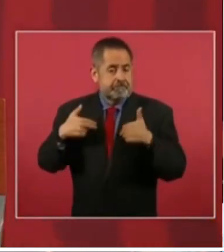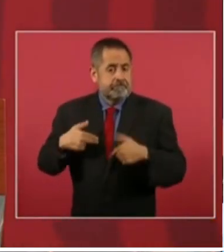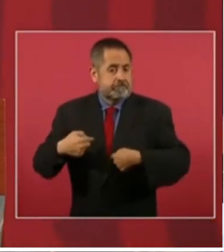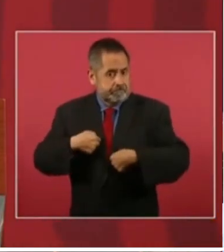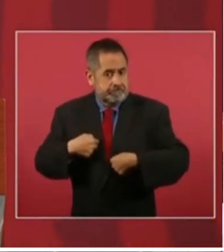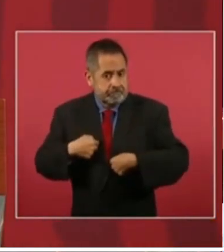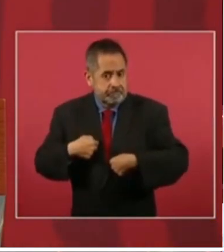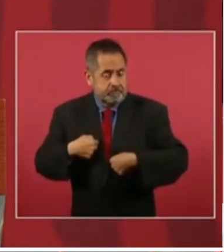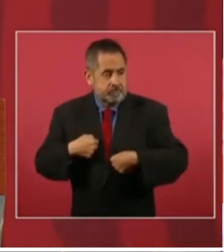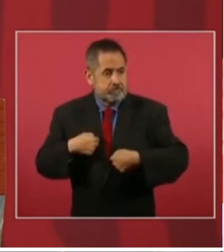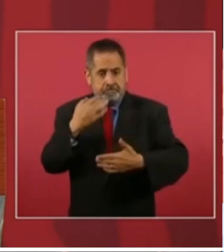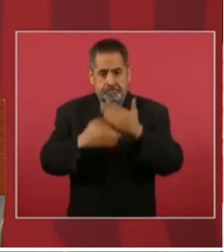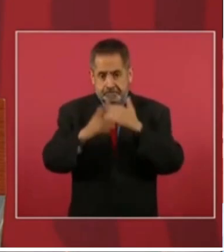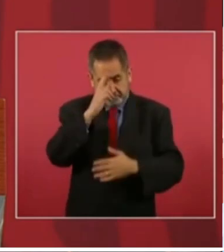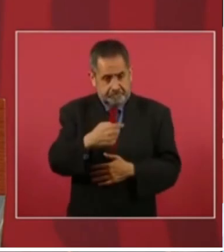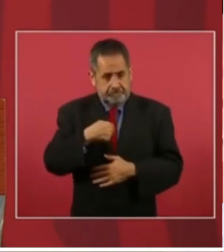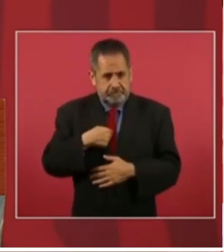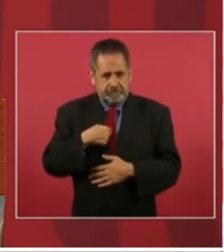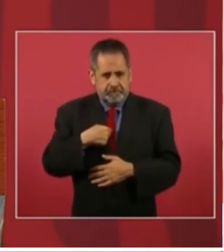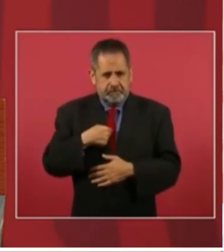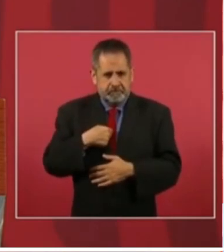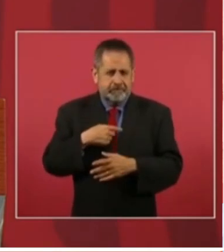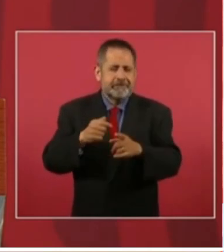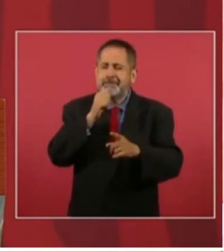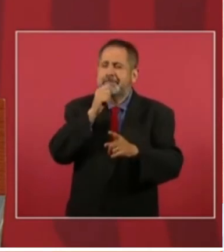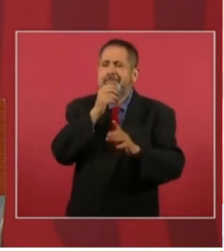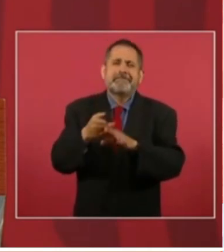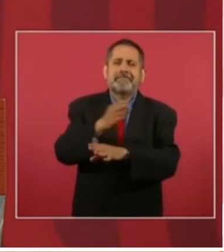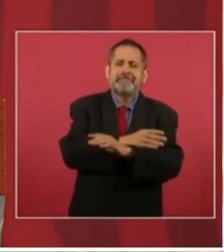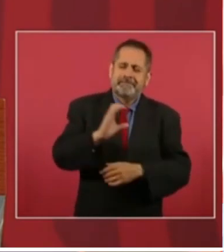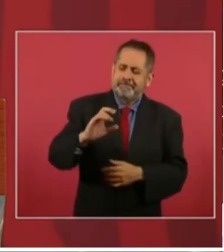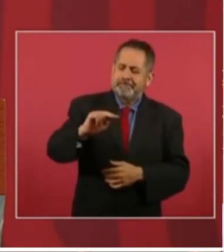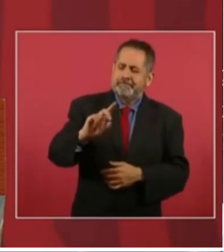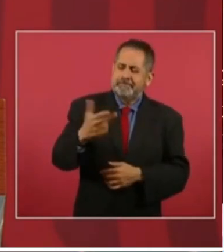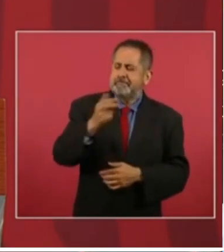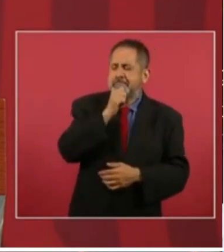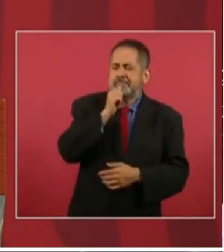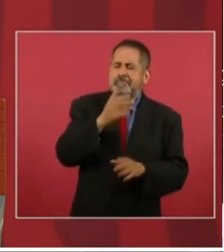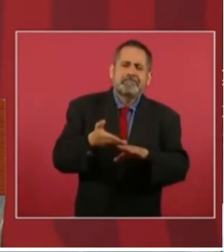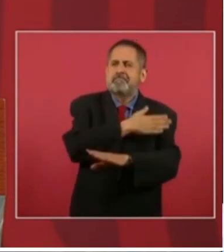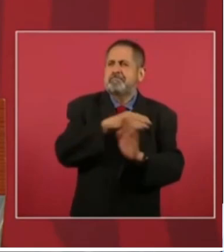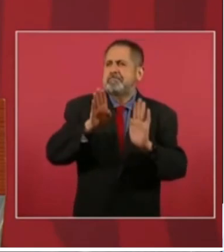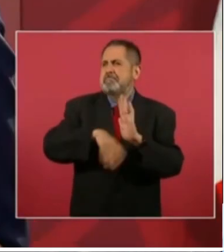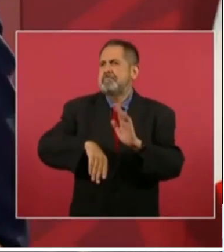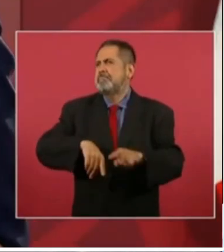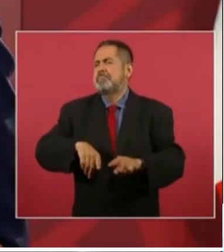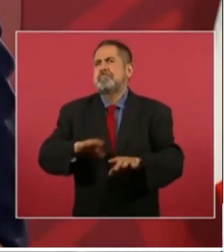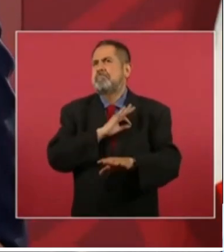humanos todavía no existía la comisión de derechos humanos fue hace